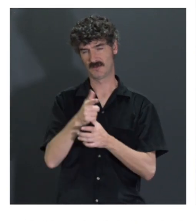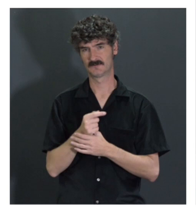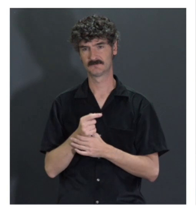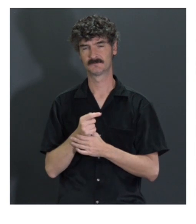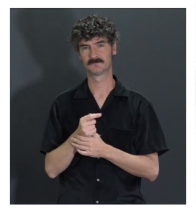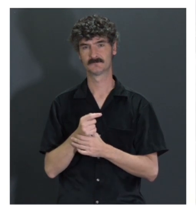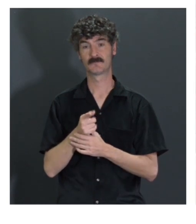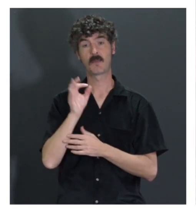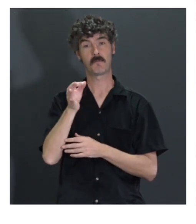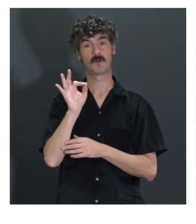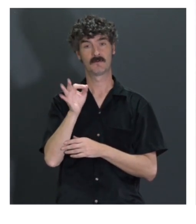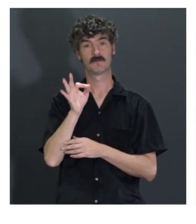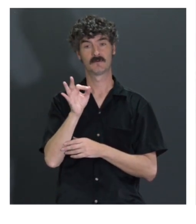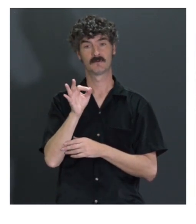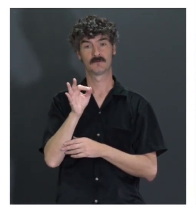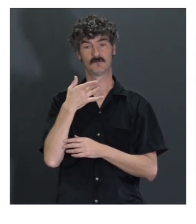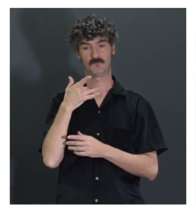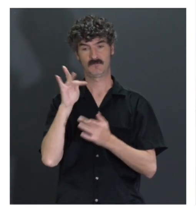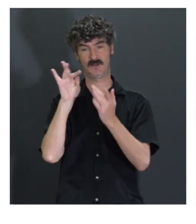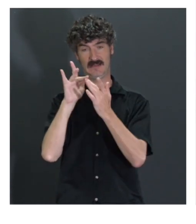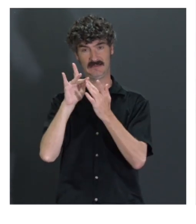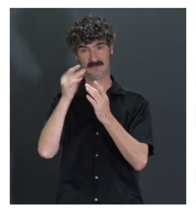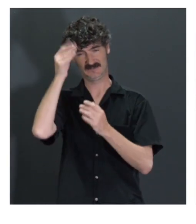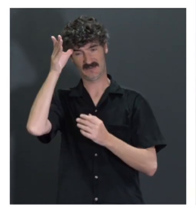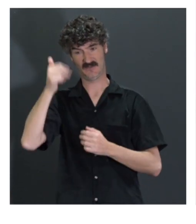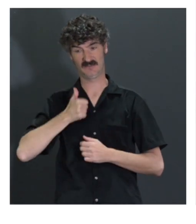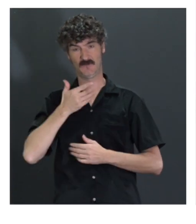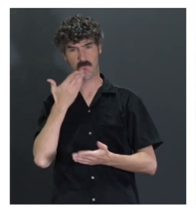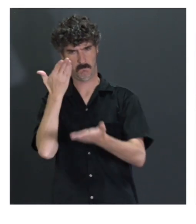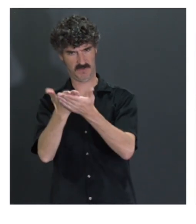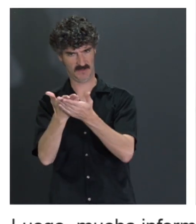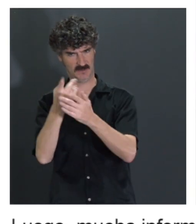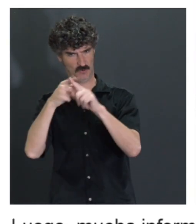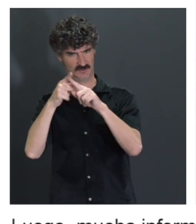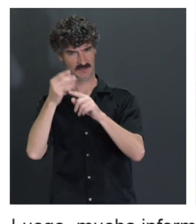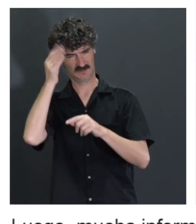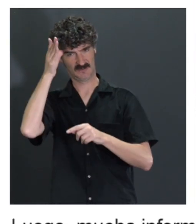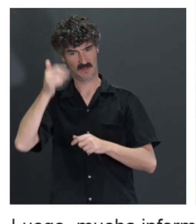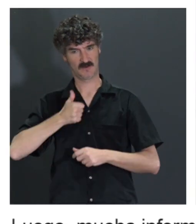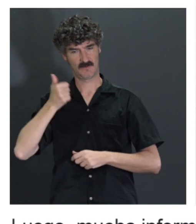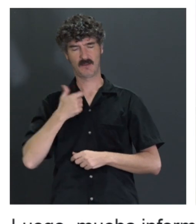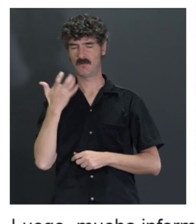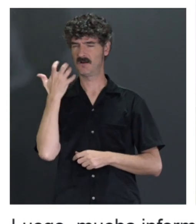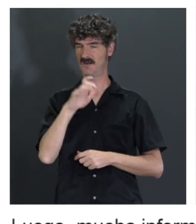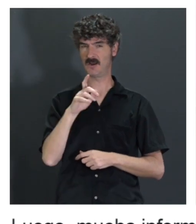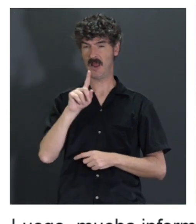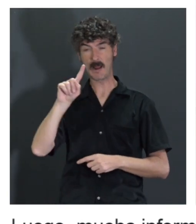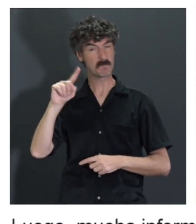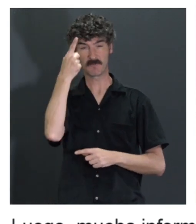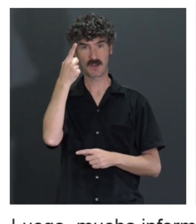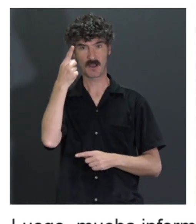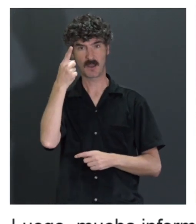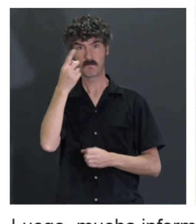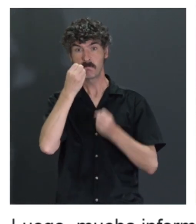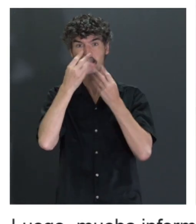porque es verdad, tú cuando interactúas con la inteligencia artificial y le pides algo, para mí es muy raro que acirten a la primera y